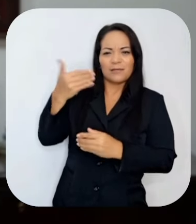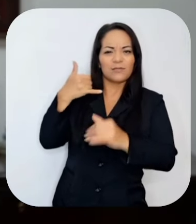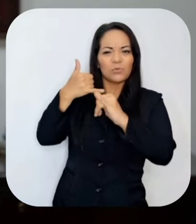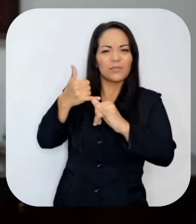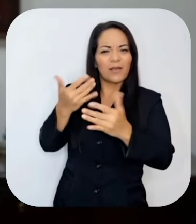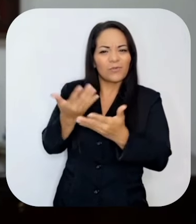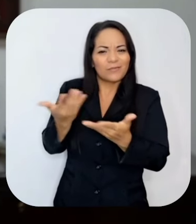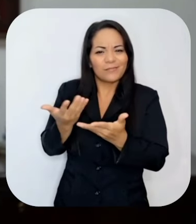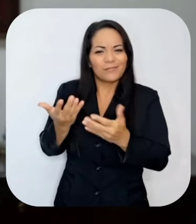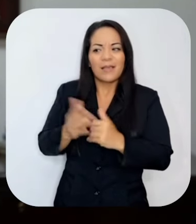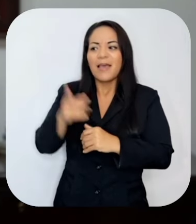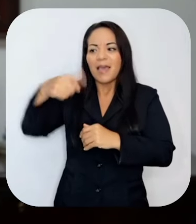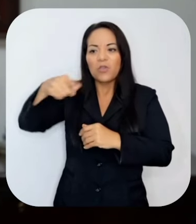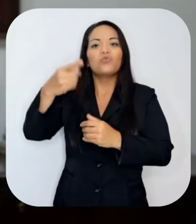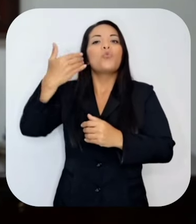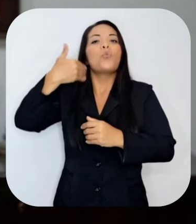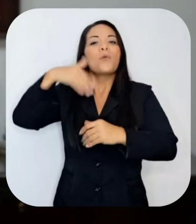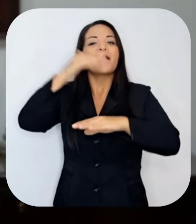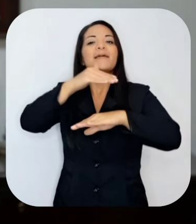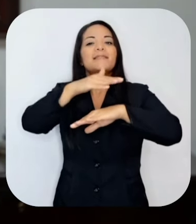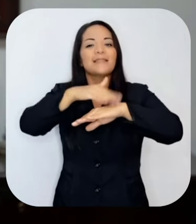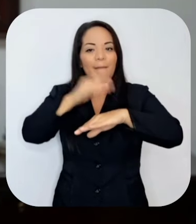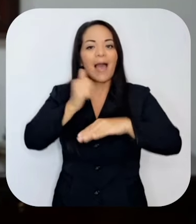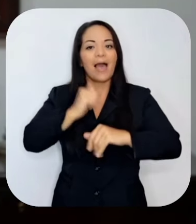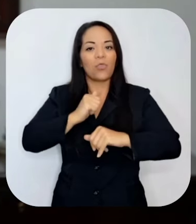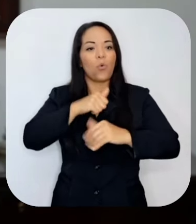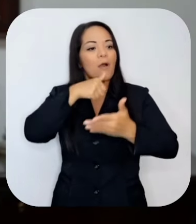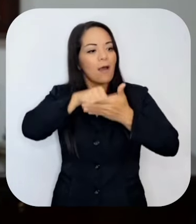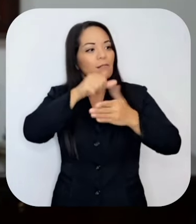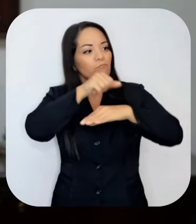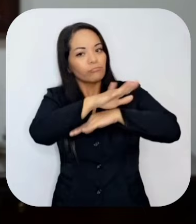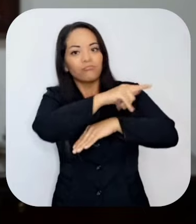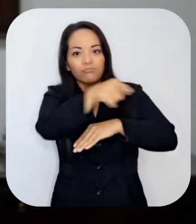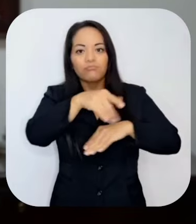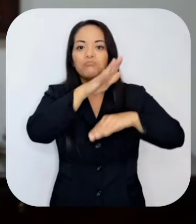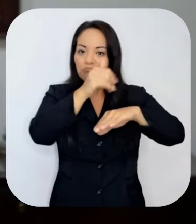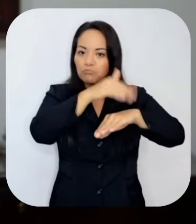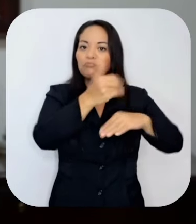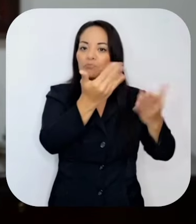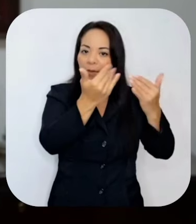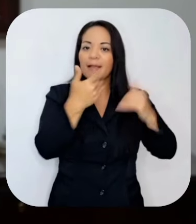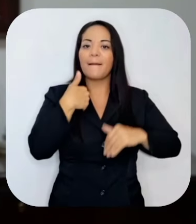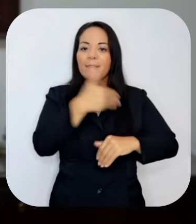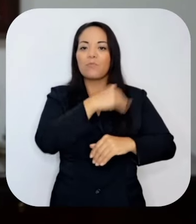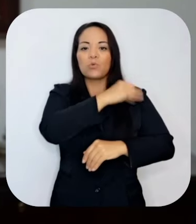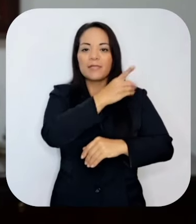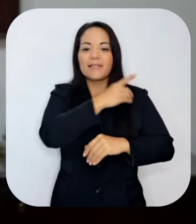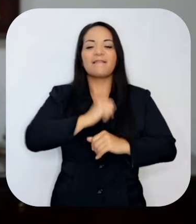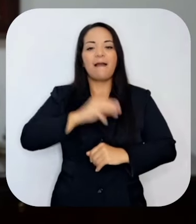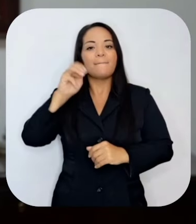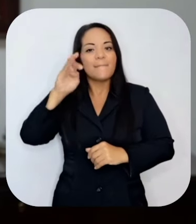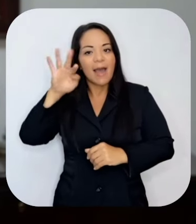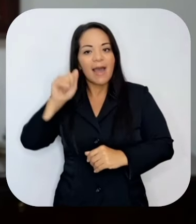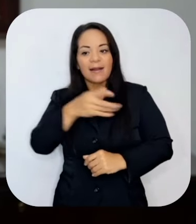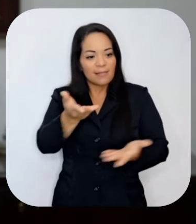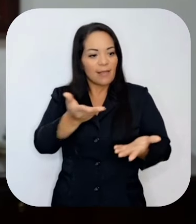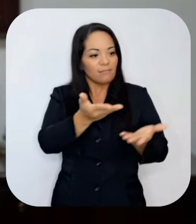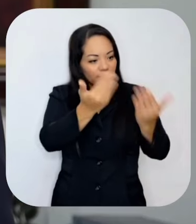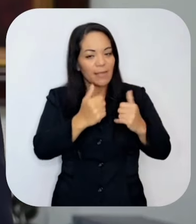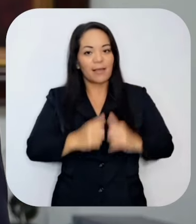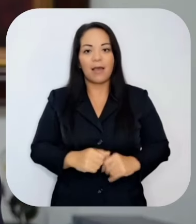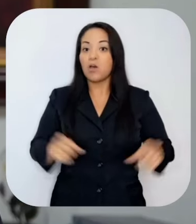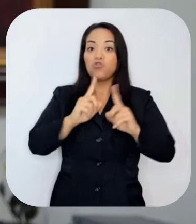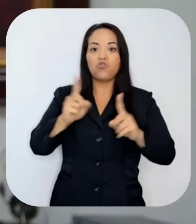citaron por escrito a los miembros de la Junta Directiva y a Doña Marta en lugar de detenerlos mediáticamente?